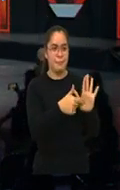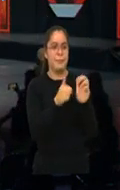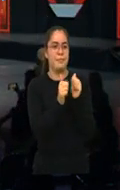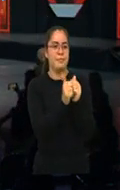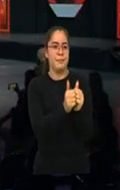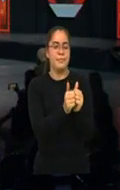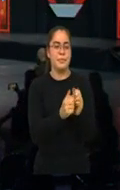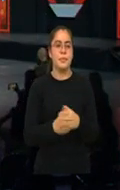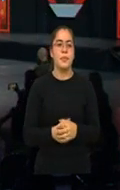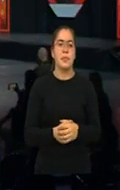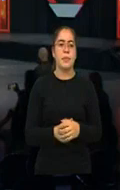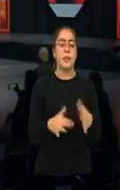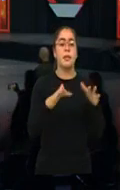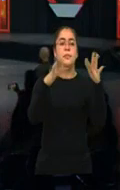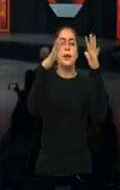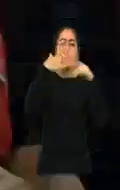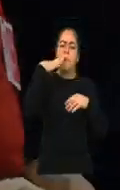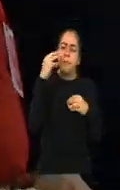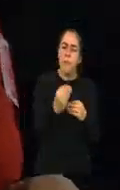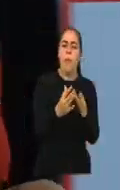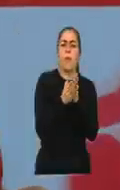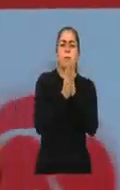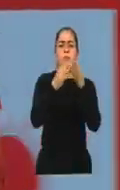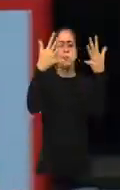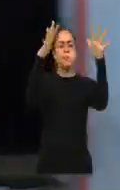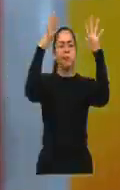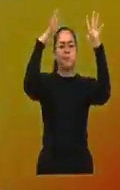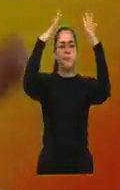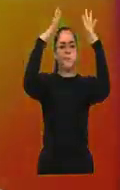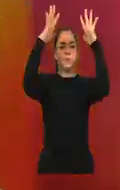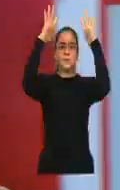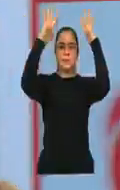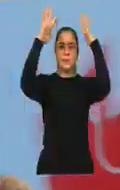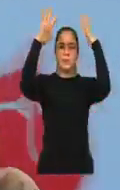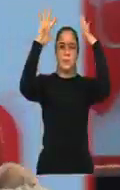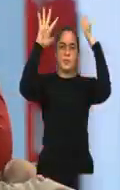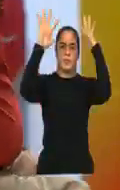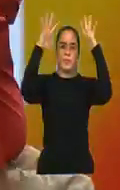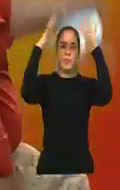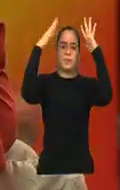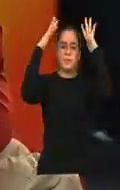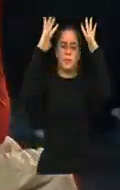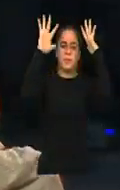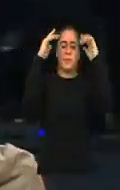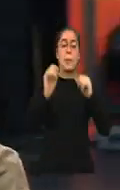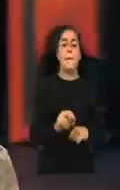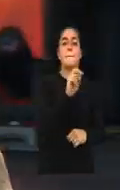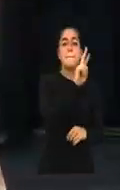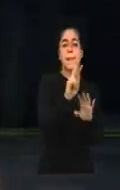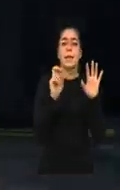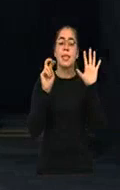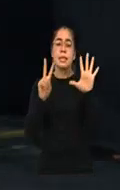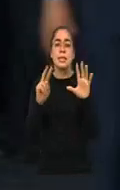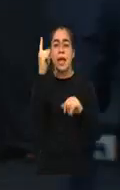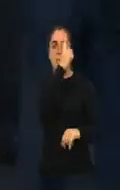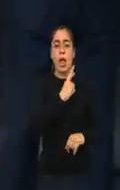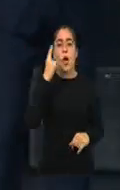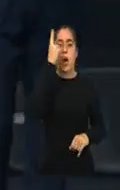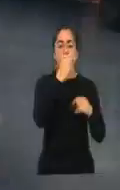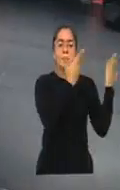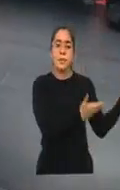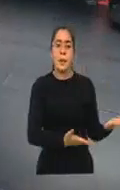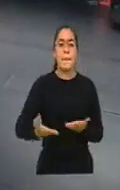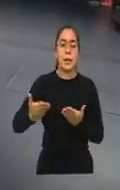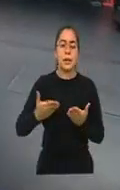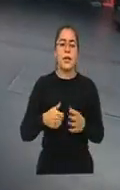Pero aplaudámoslo como se merece. Hay que poner ambiente a la noche, son 27 horas. Joaquín, bienvenido. Es un